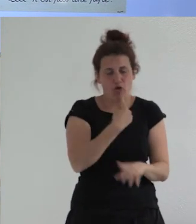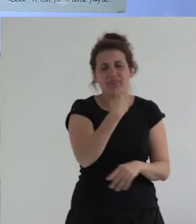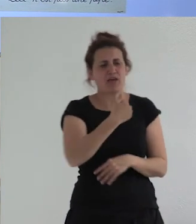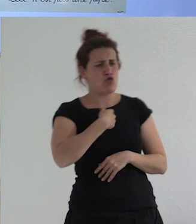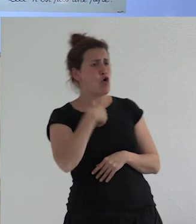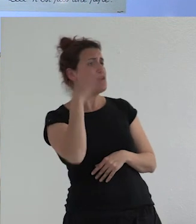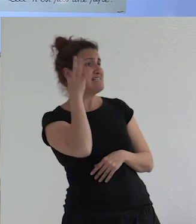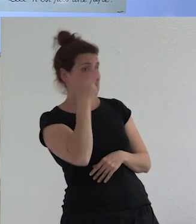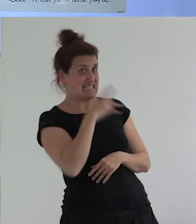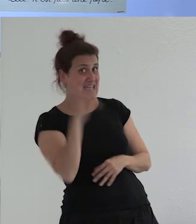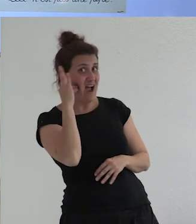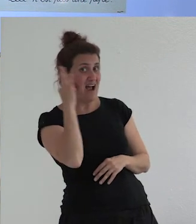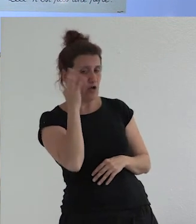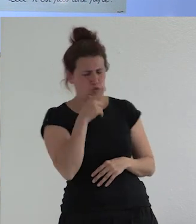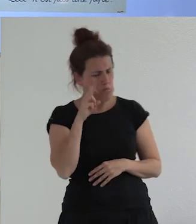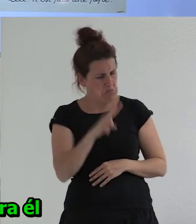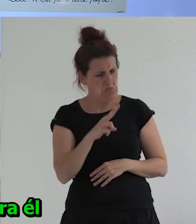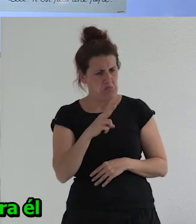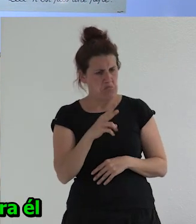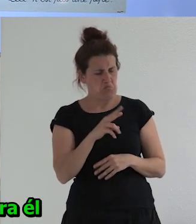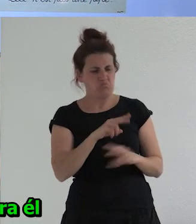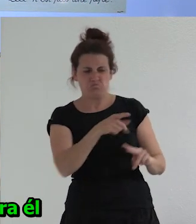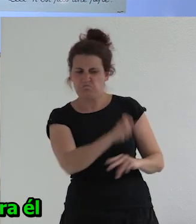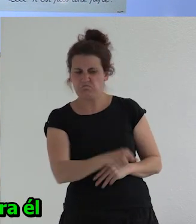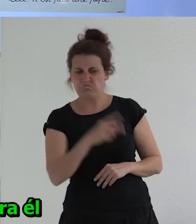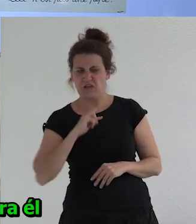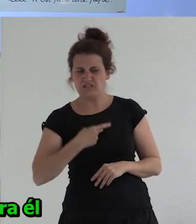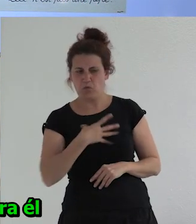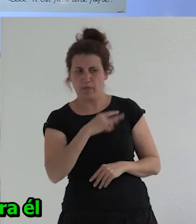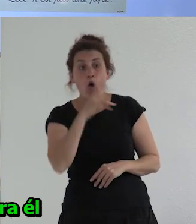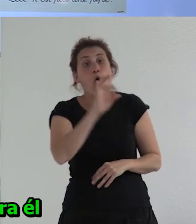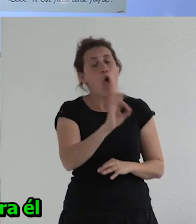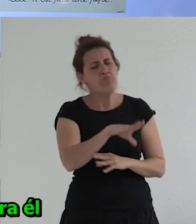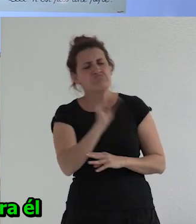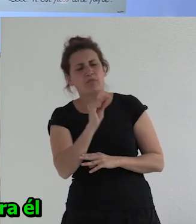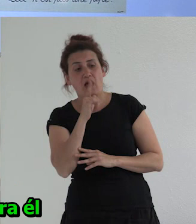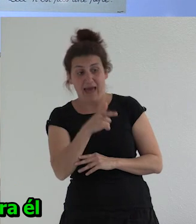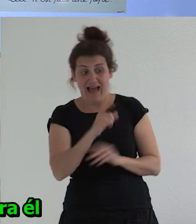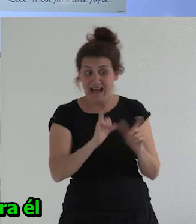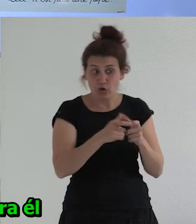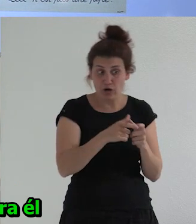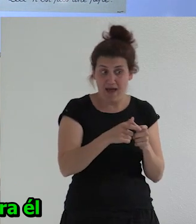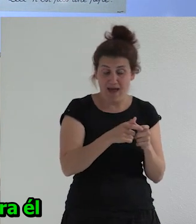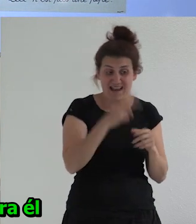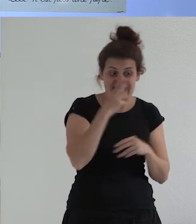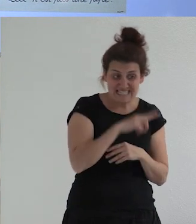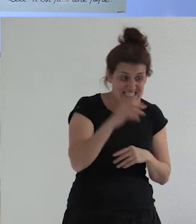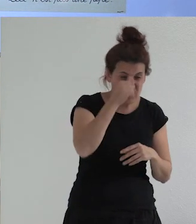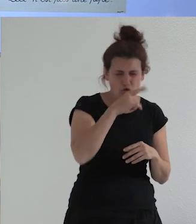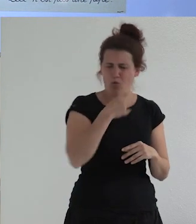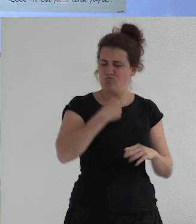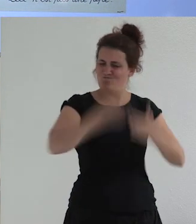interpretar que es una persona transexual o puedes interpretar que lo que te está diciendo es que la categoría niño es muy rígida para él